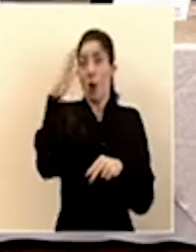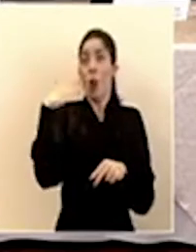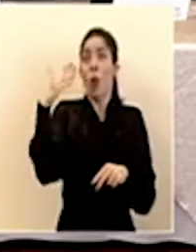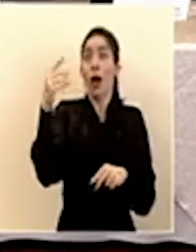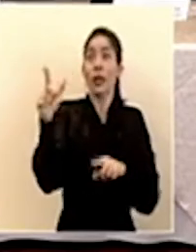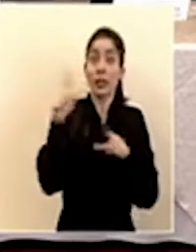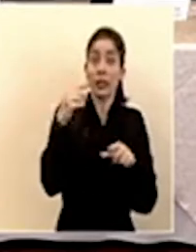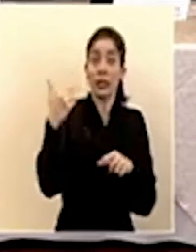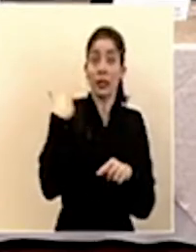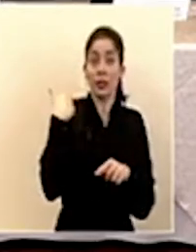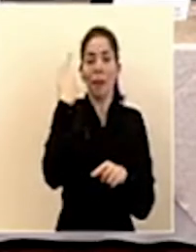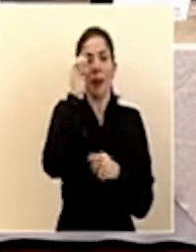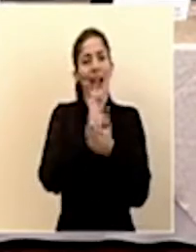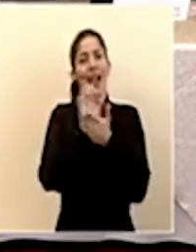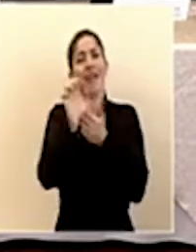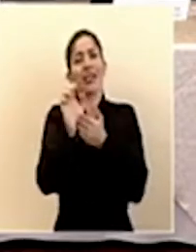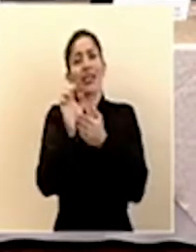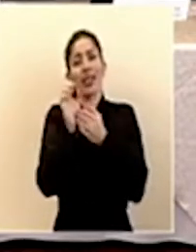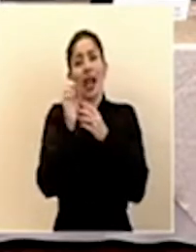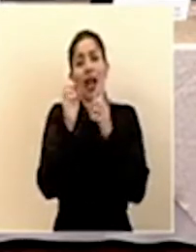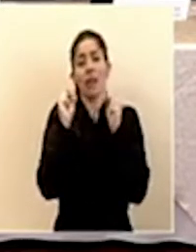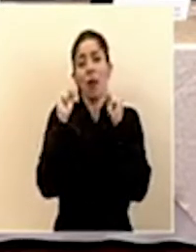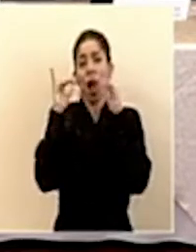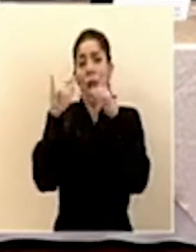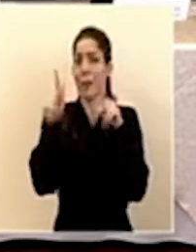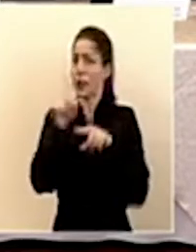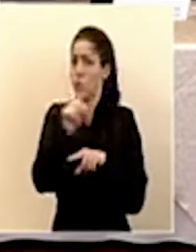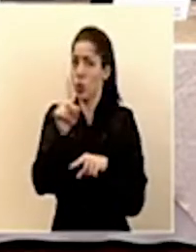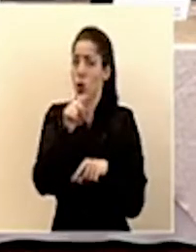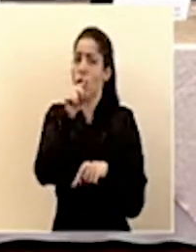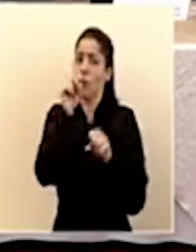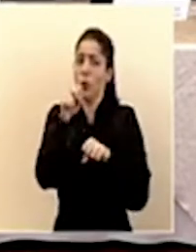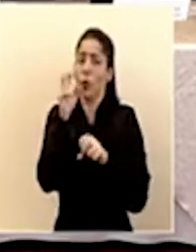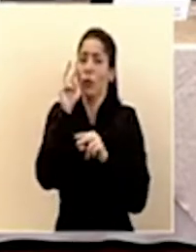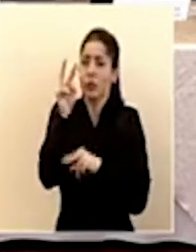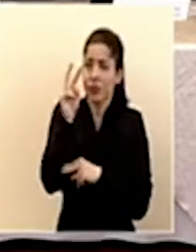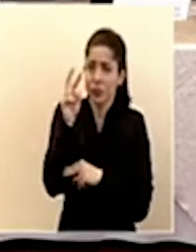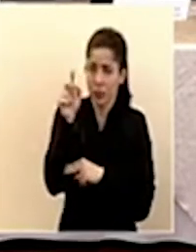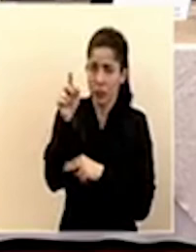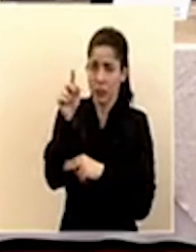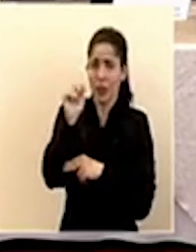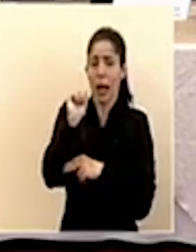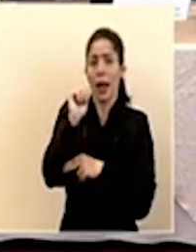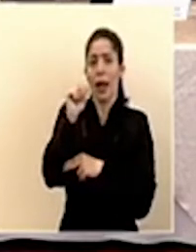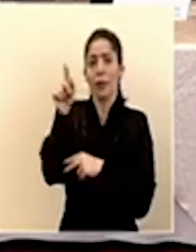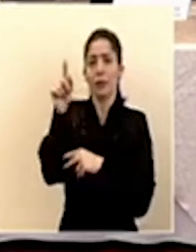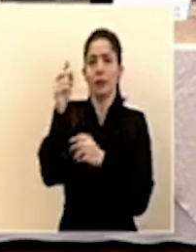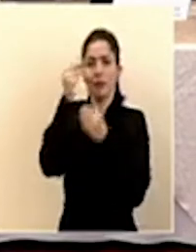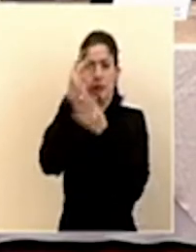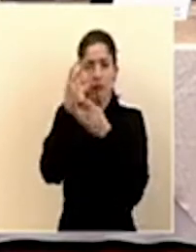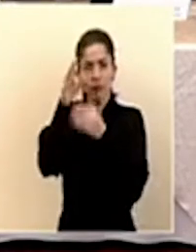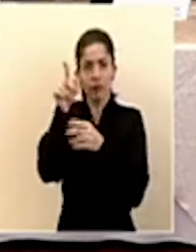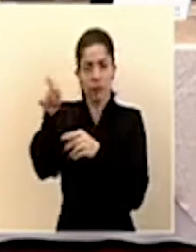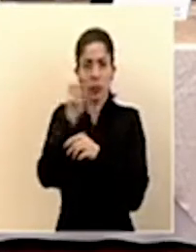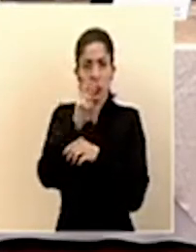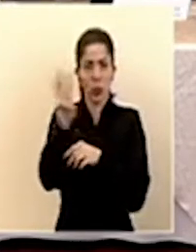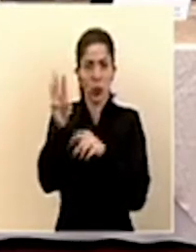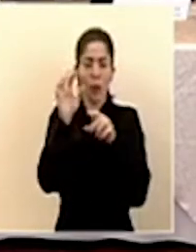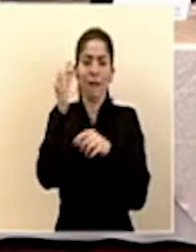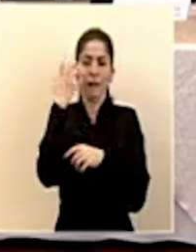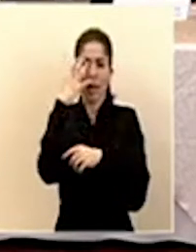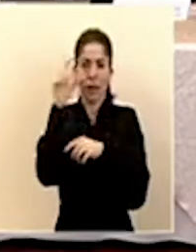evitar cualquier tipo de aglomeraciones. Ellos van a estar atentos a estas aplicaciones. Señor ministro,